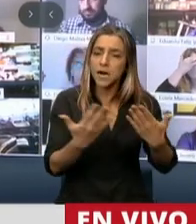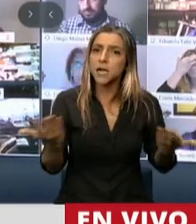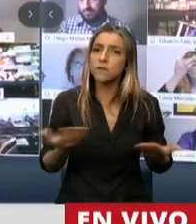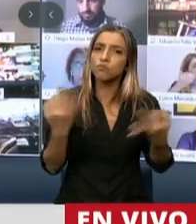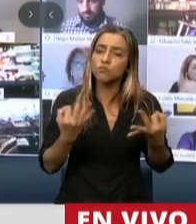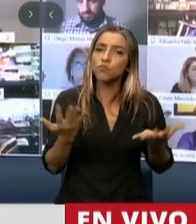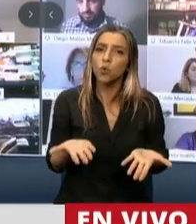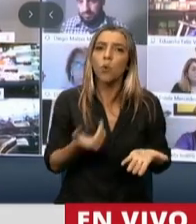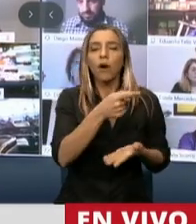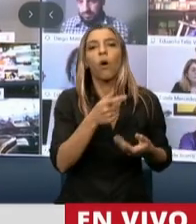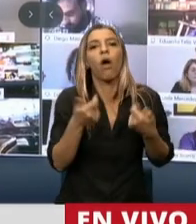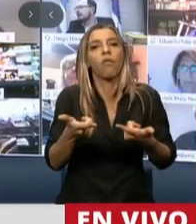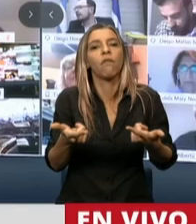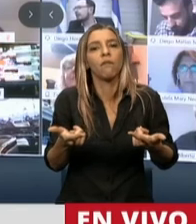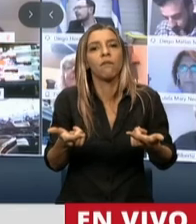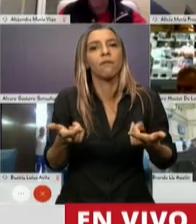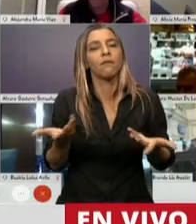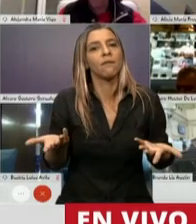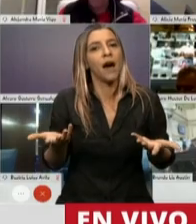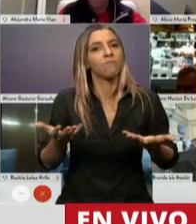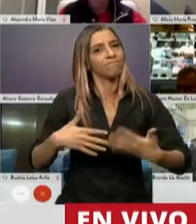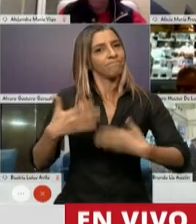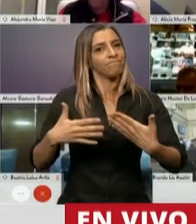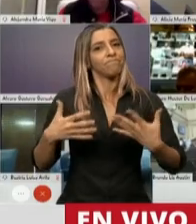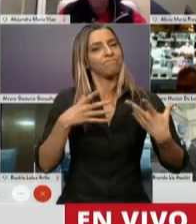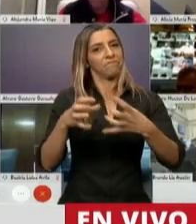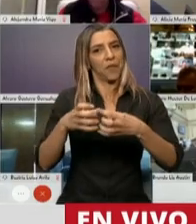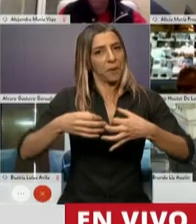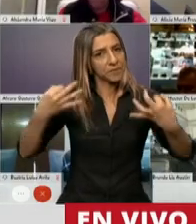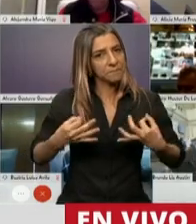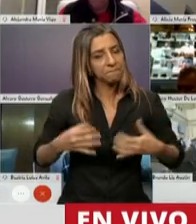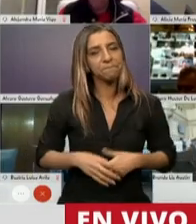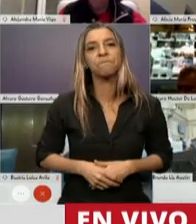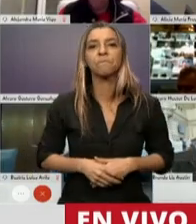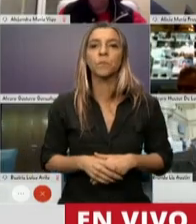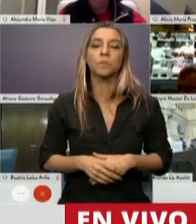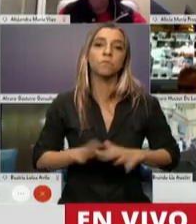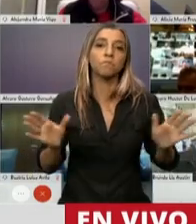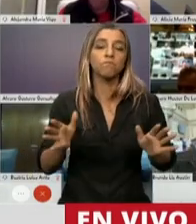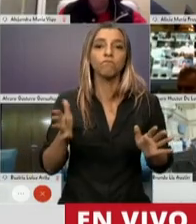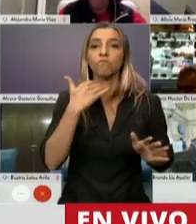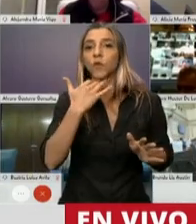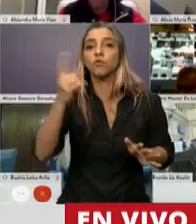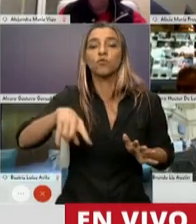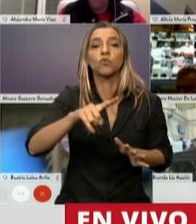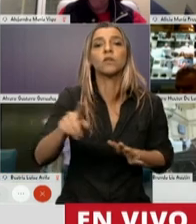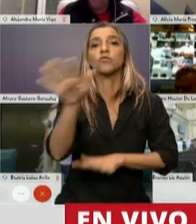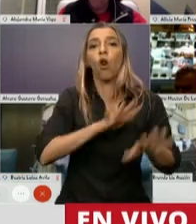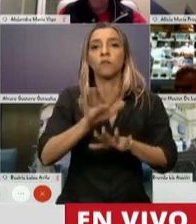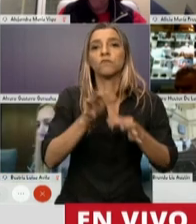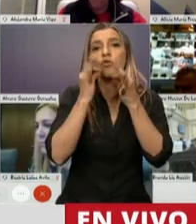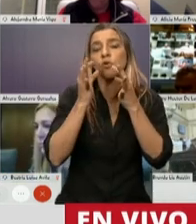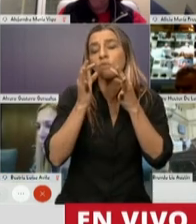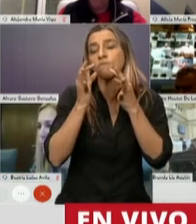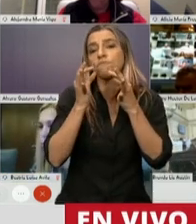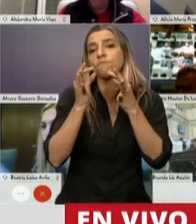seguramente ha generado y ha enriquecido la ley en su contexto así que si les parece yo no sé cómo quieren que lo organicemos hay algunas